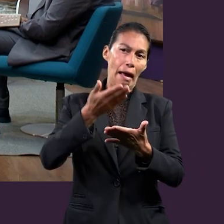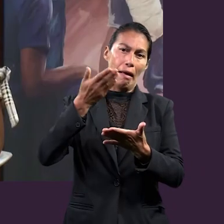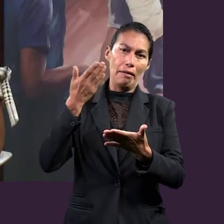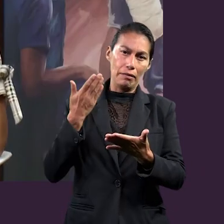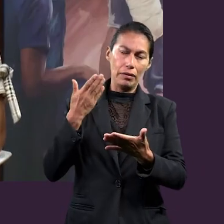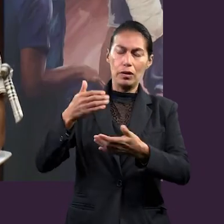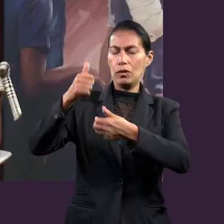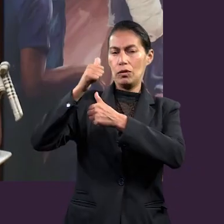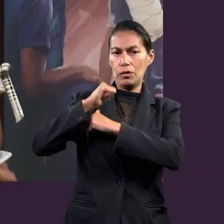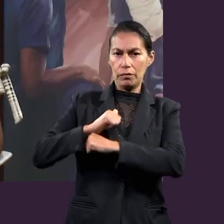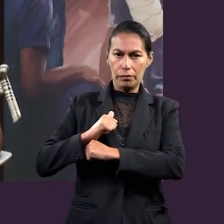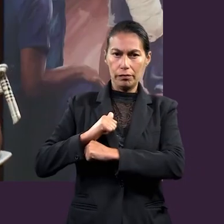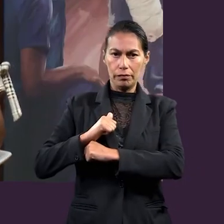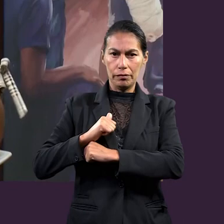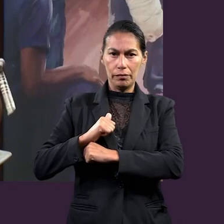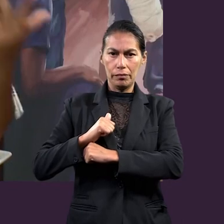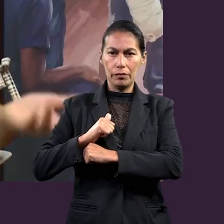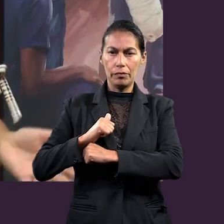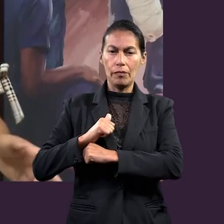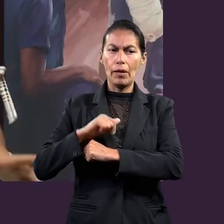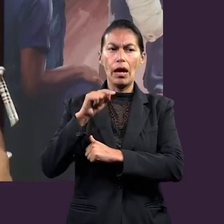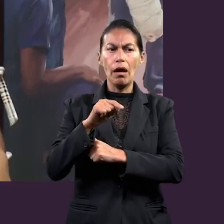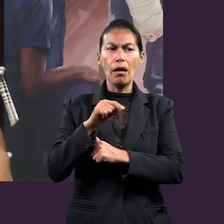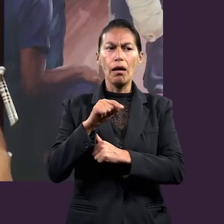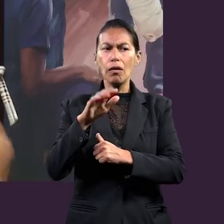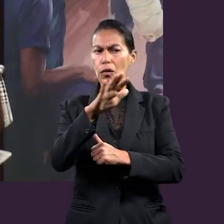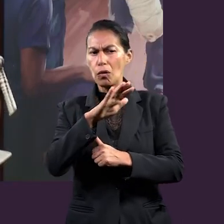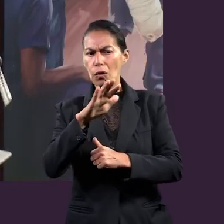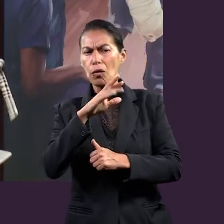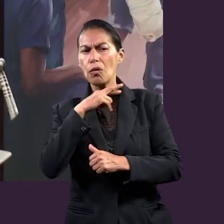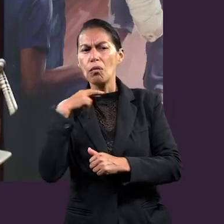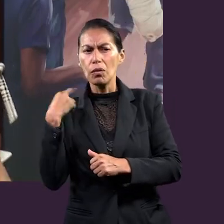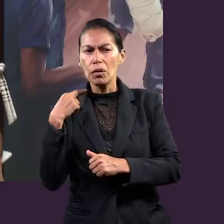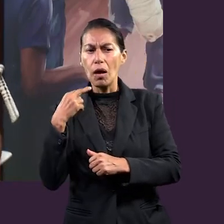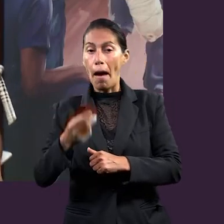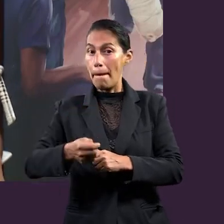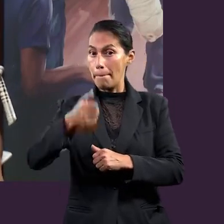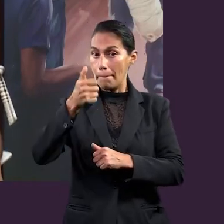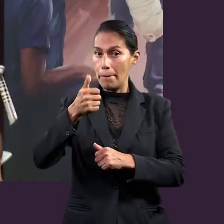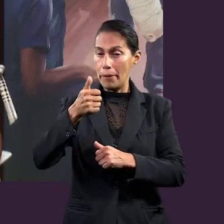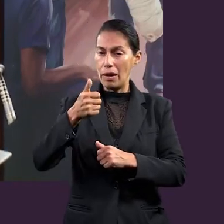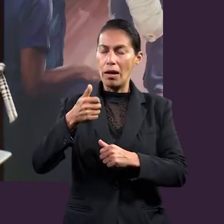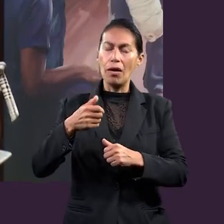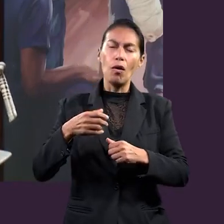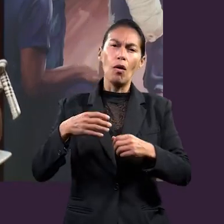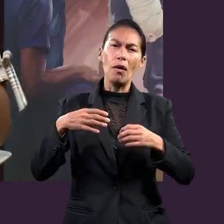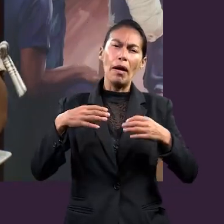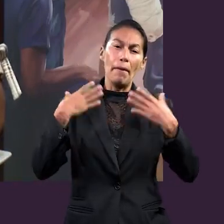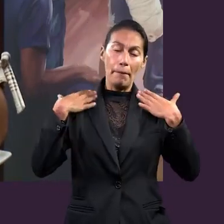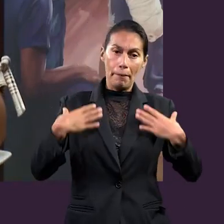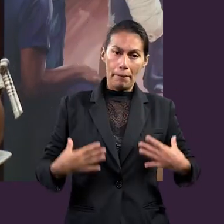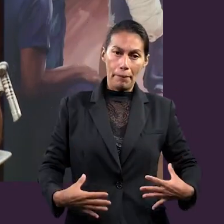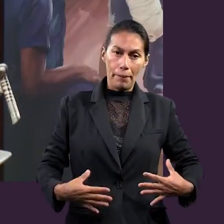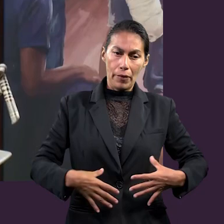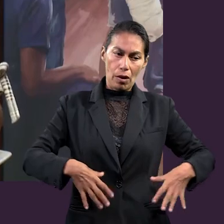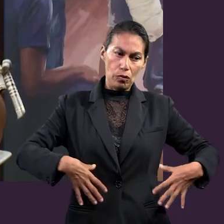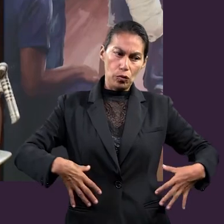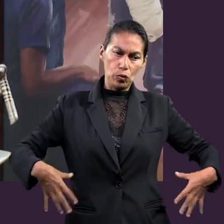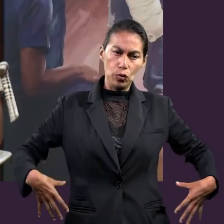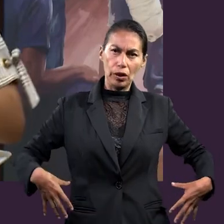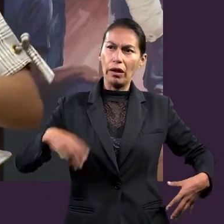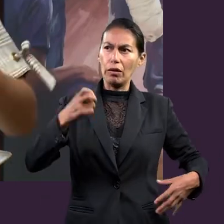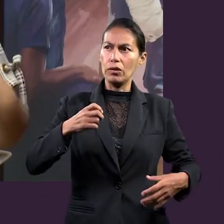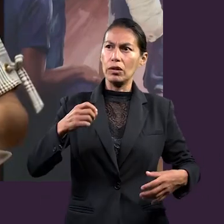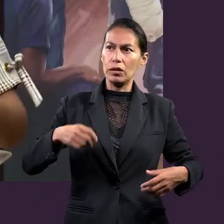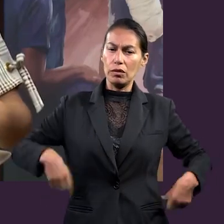Bueno, de acuerdo a la vestimenta que se usaba antes los soldados en el Imperio Romano, lo primero que se tenían que poner era el